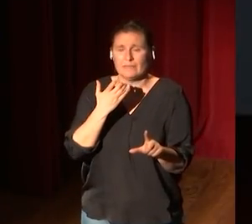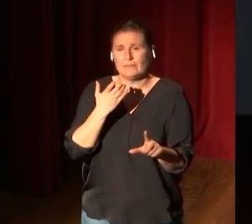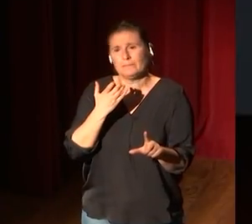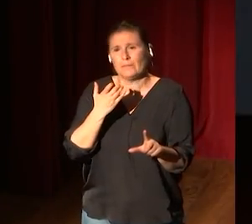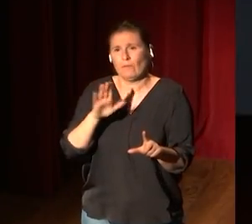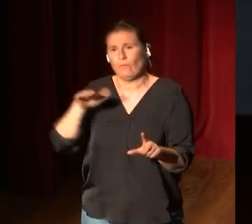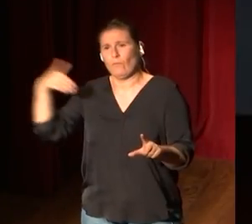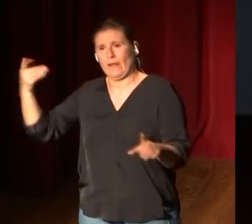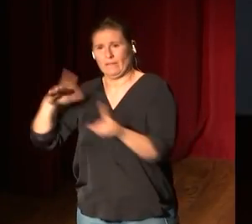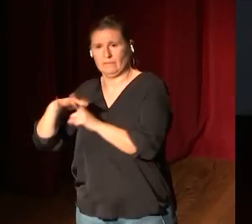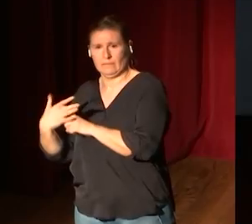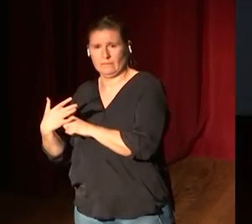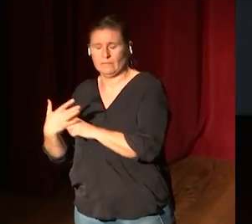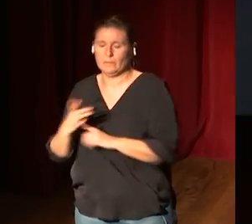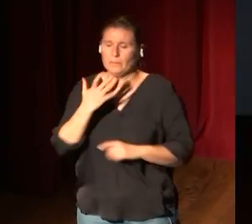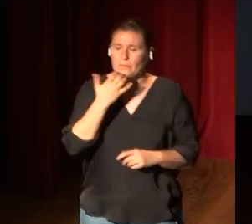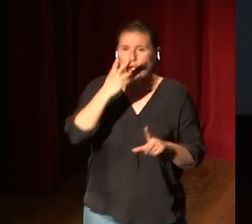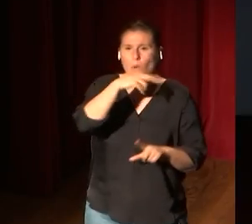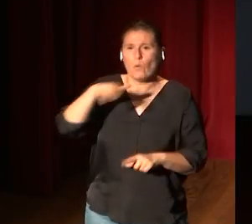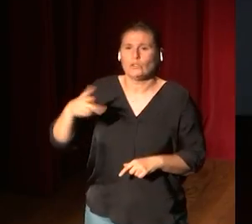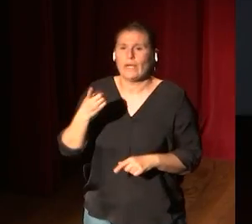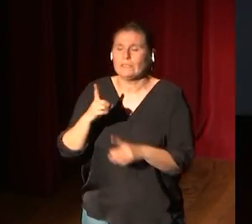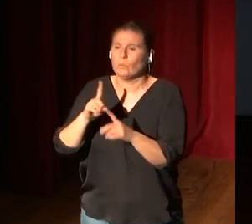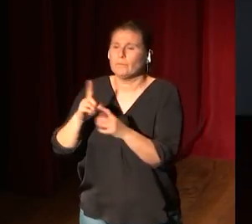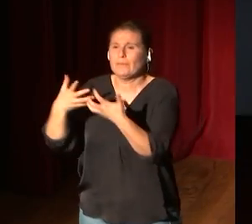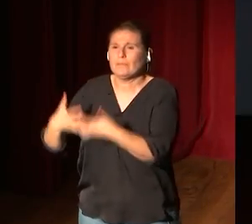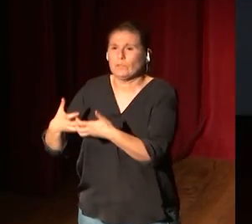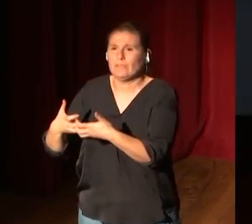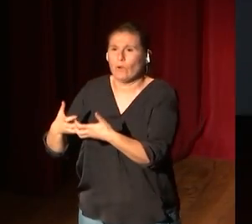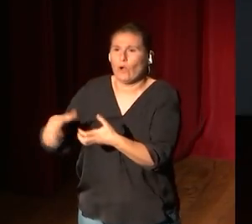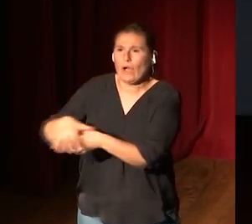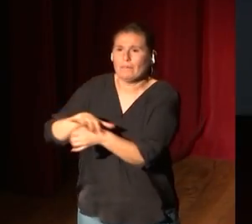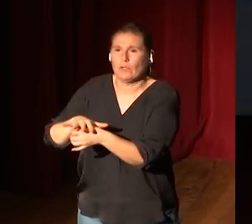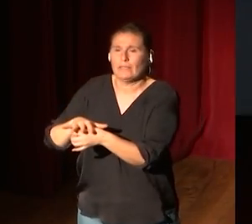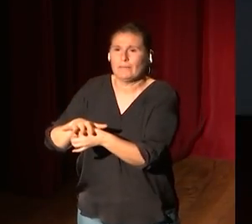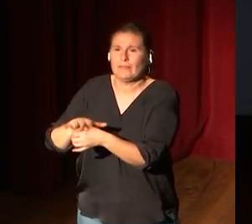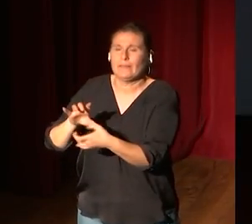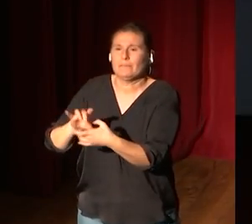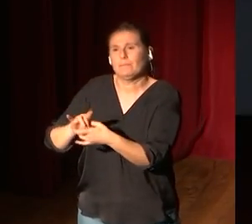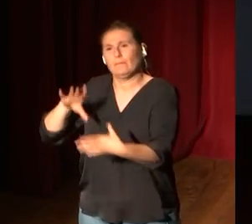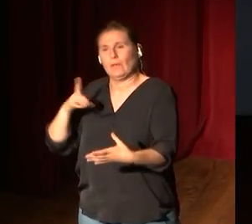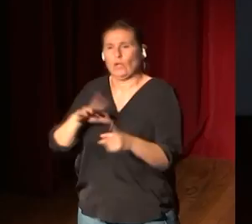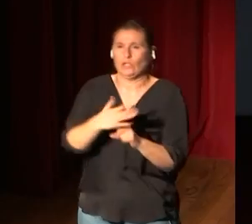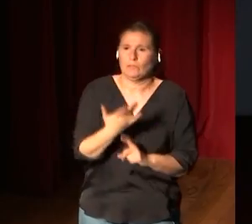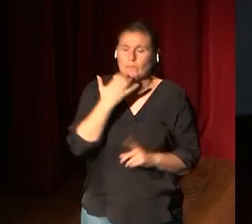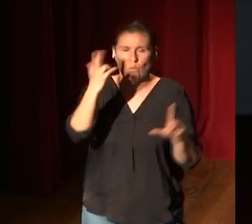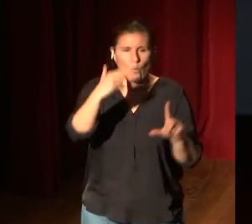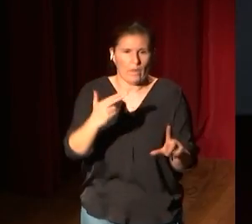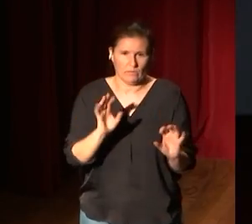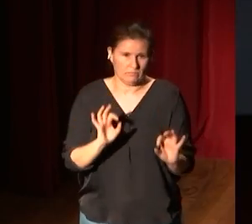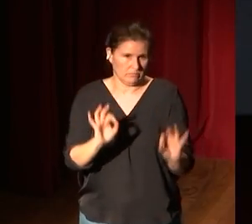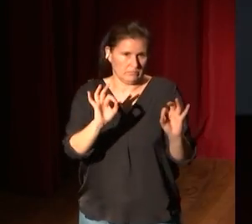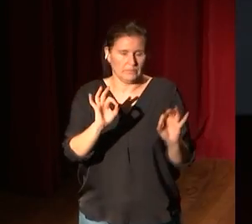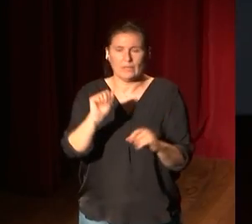Un museo es un dispositivo de descontextualización por definición, es decir, un cuadro de